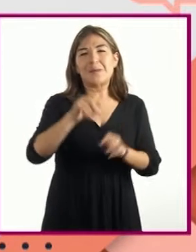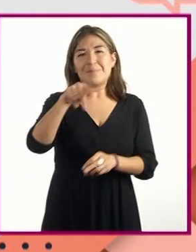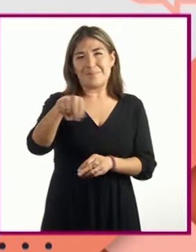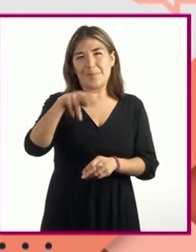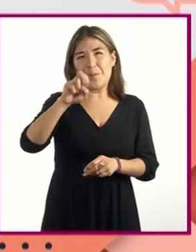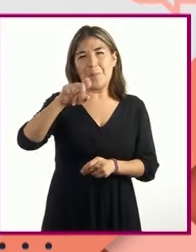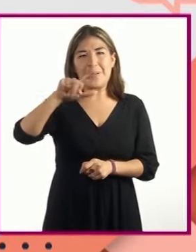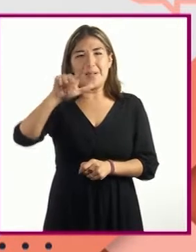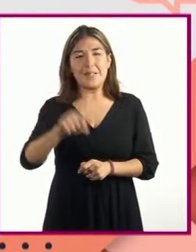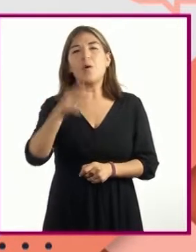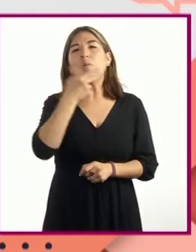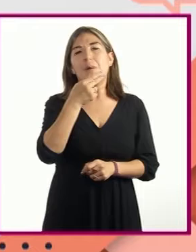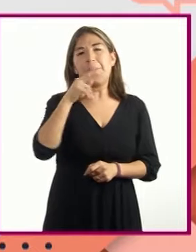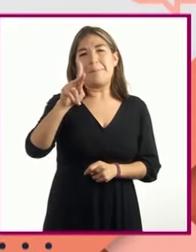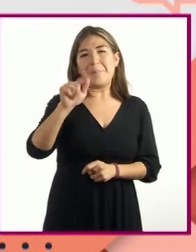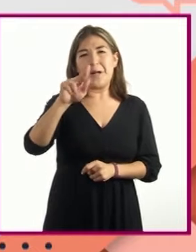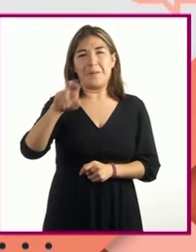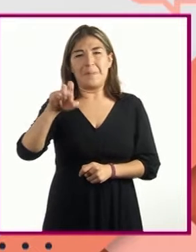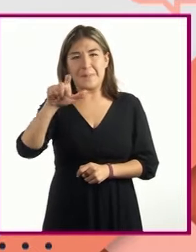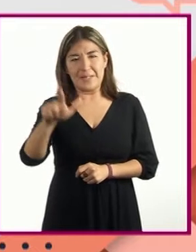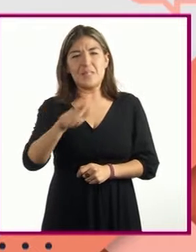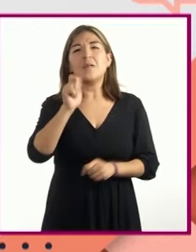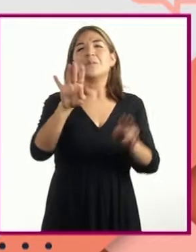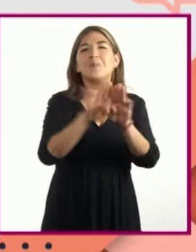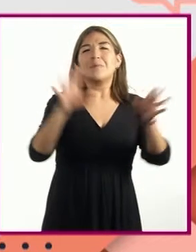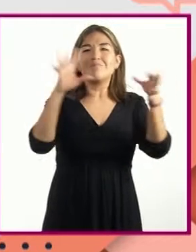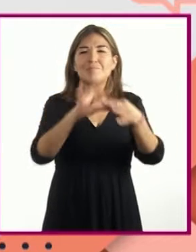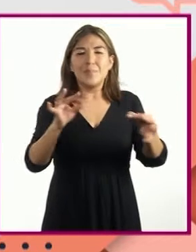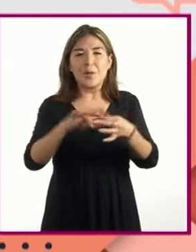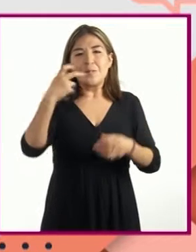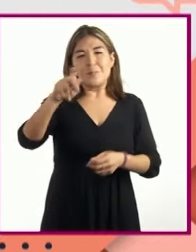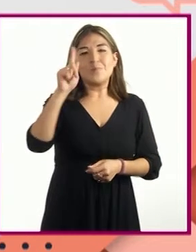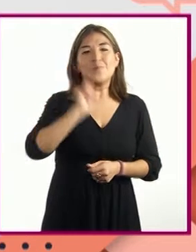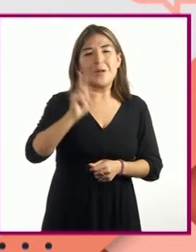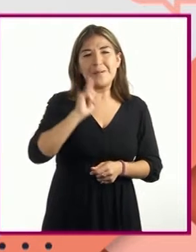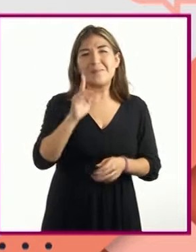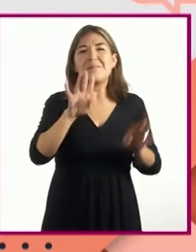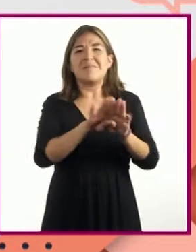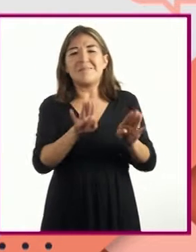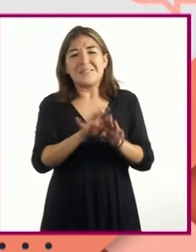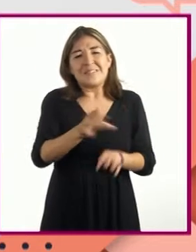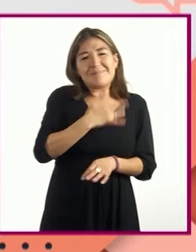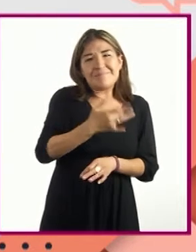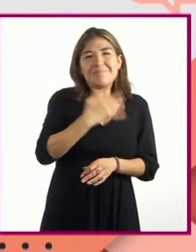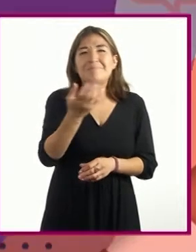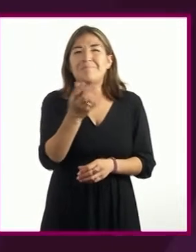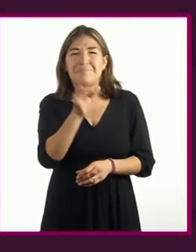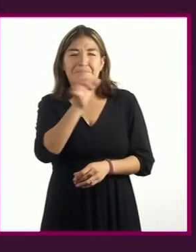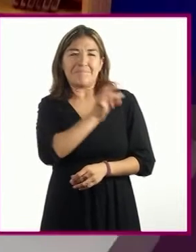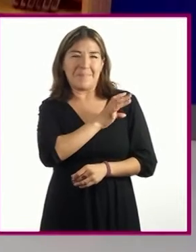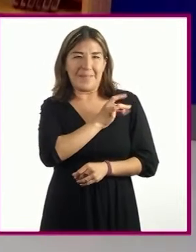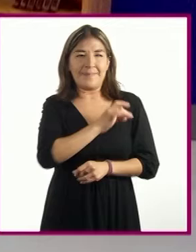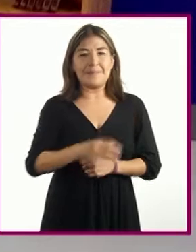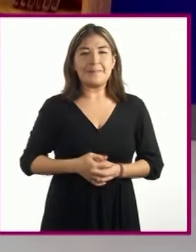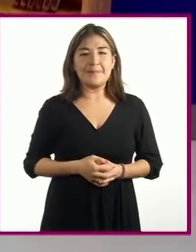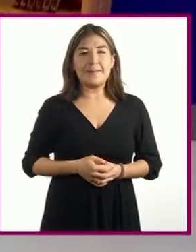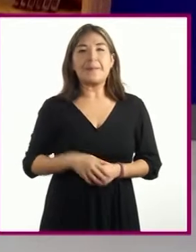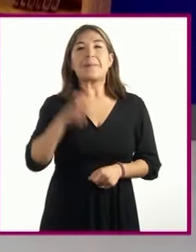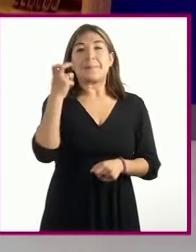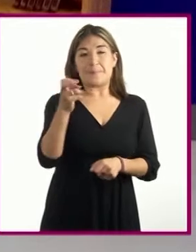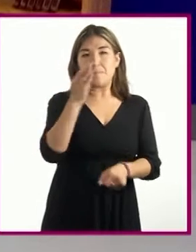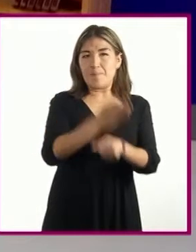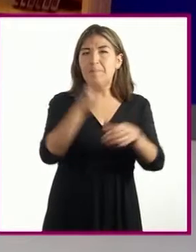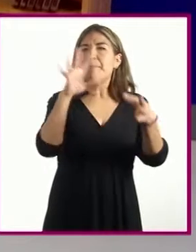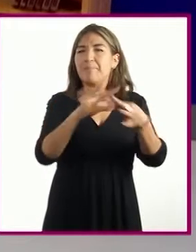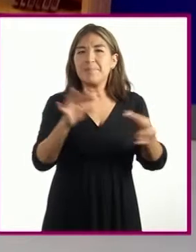cómics, Pavel Ortega, que trata las aventuras de una chica introvertida. Por cierto, aquí